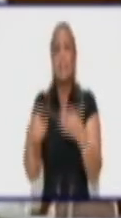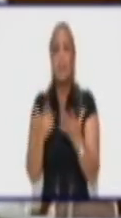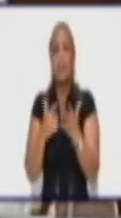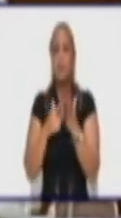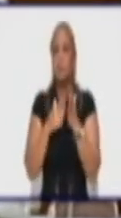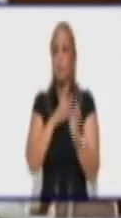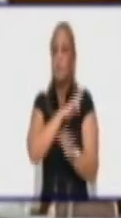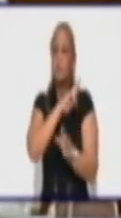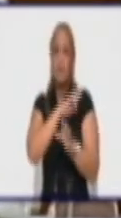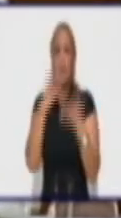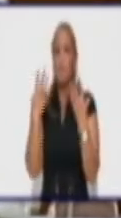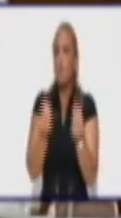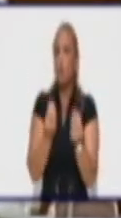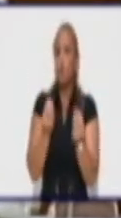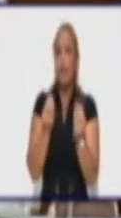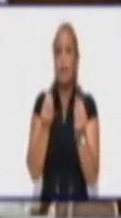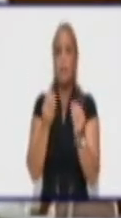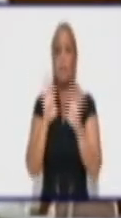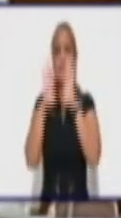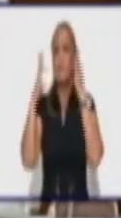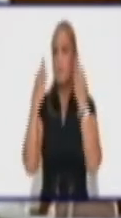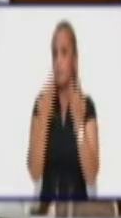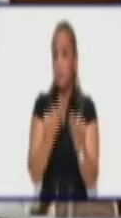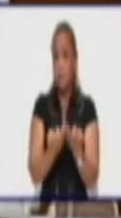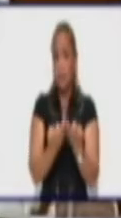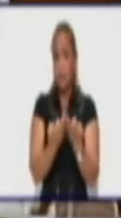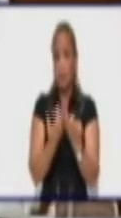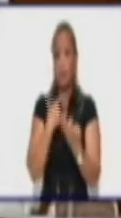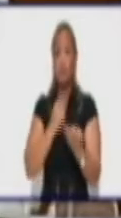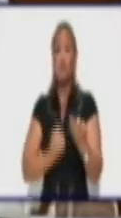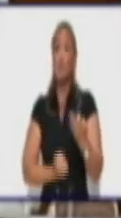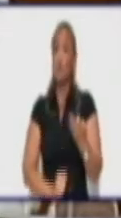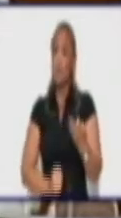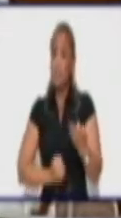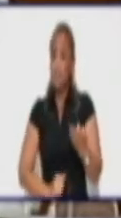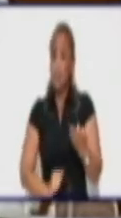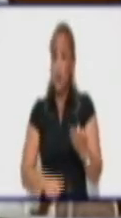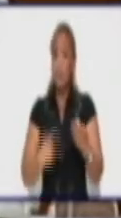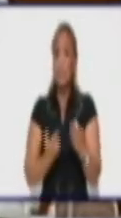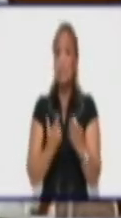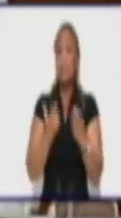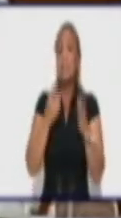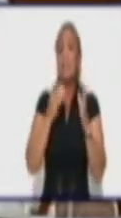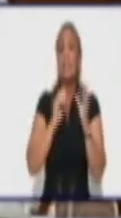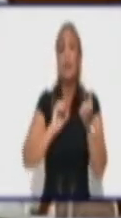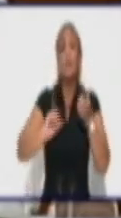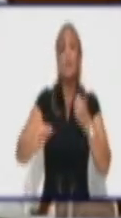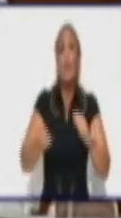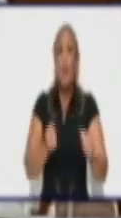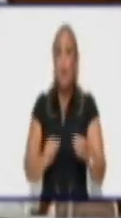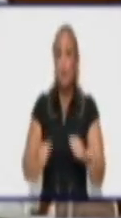de sus hijos y la falta de conducción, de control,